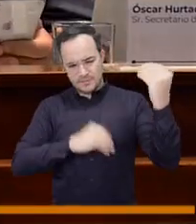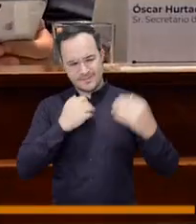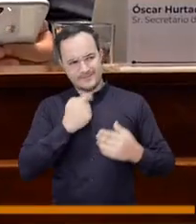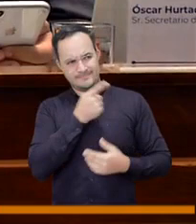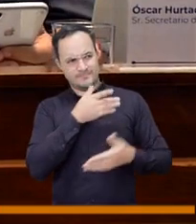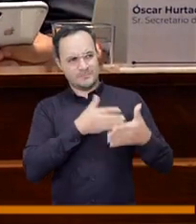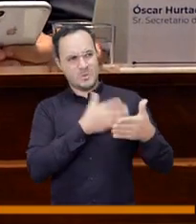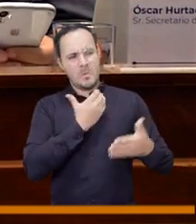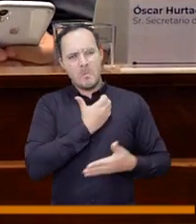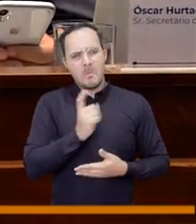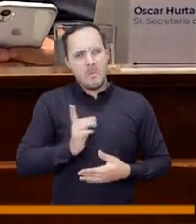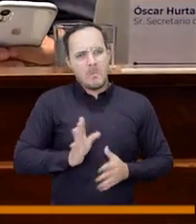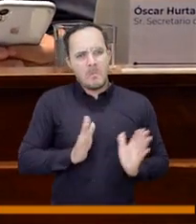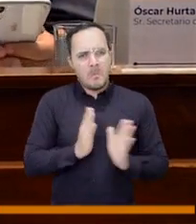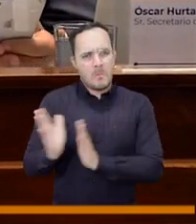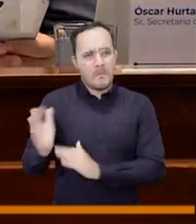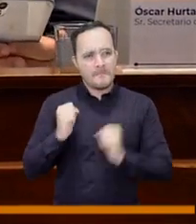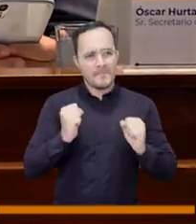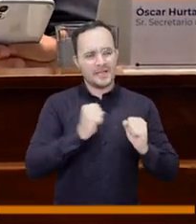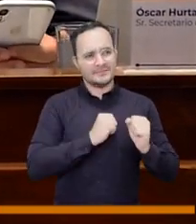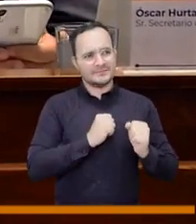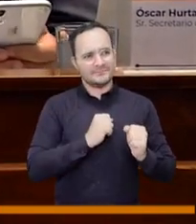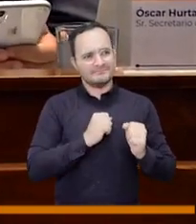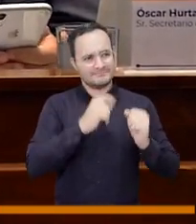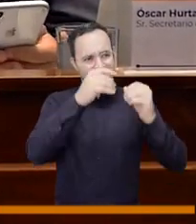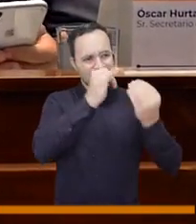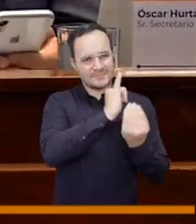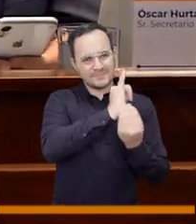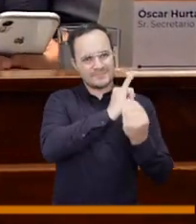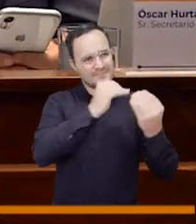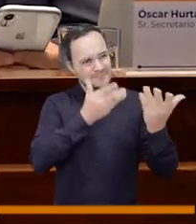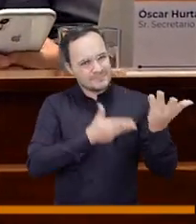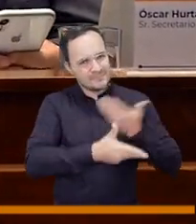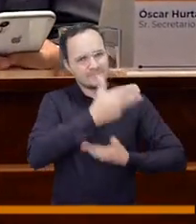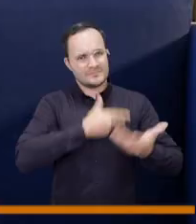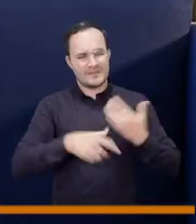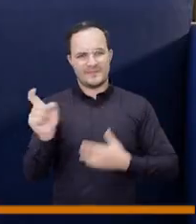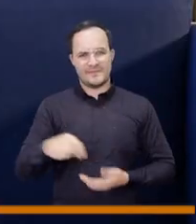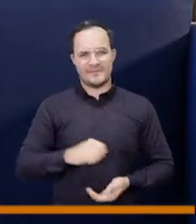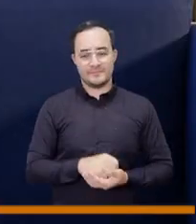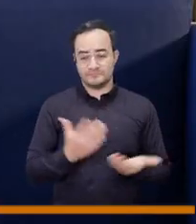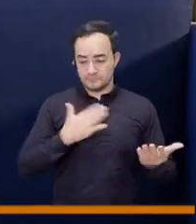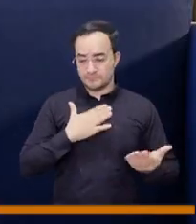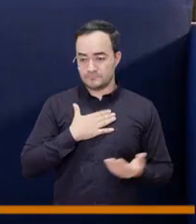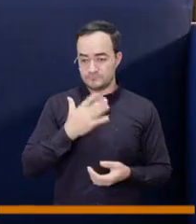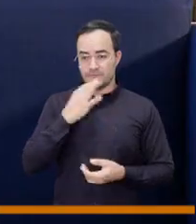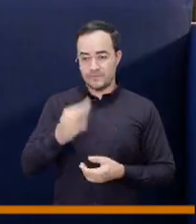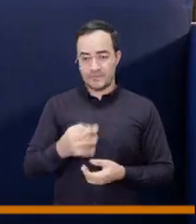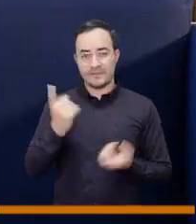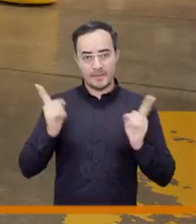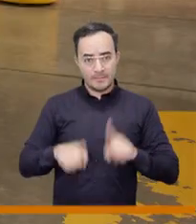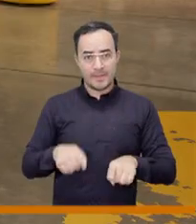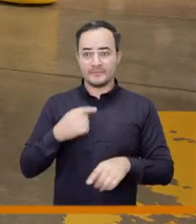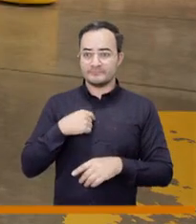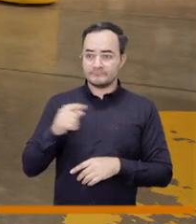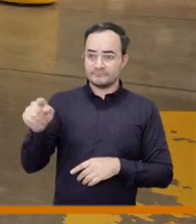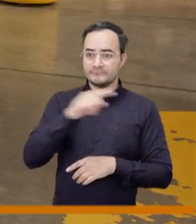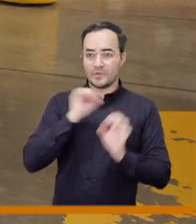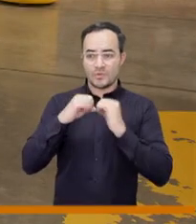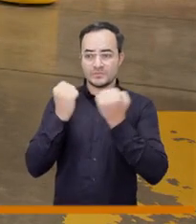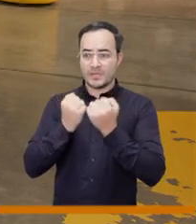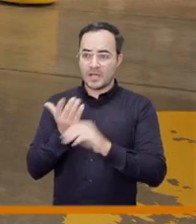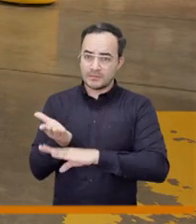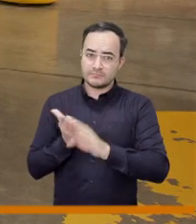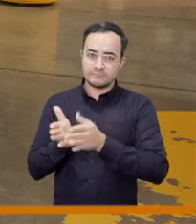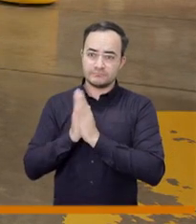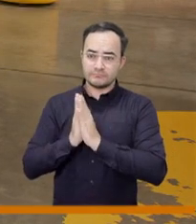o del gobierno sino la de la institucionalidad y creería yo invito a la compañera claudia a los demás concejales que de hecho deberíamos de solicitarle